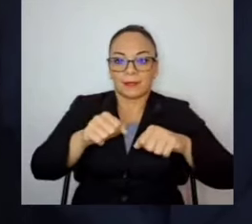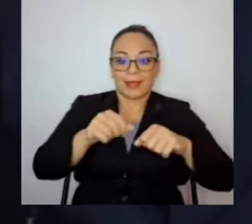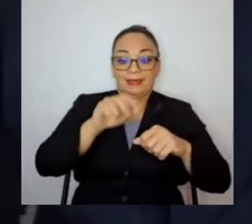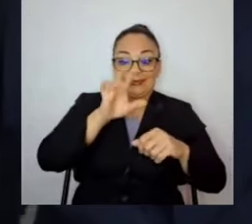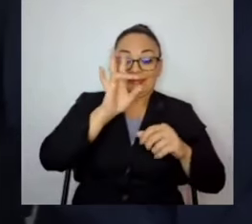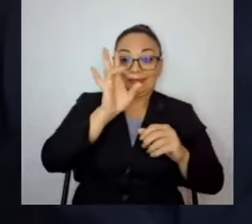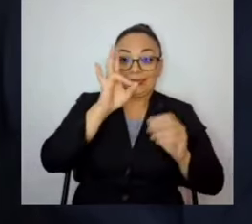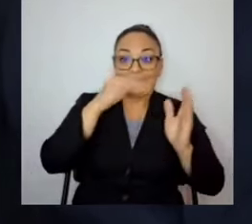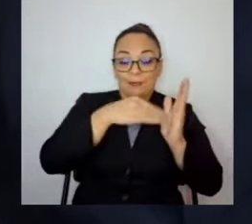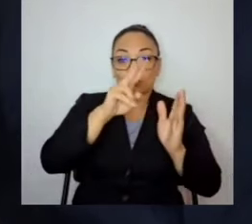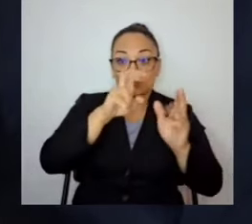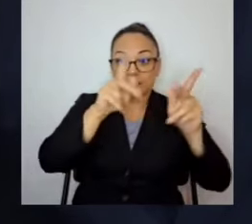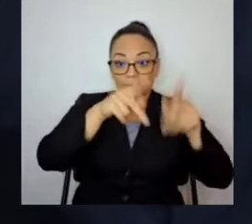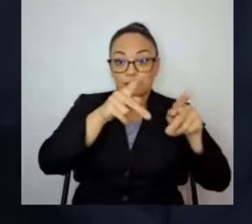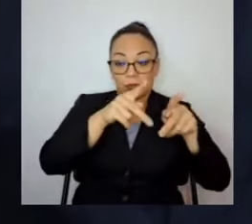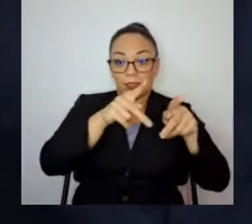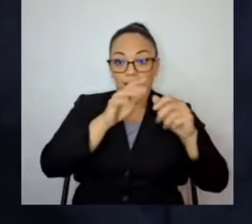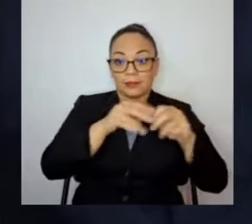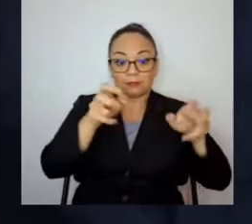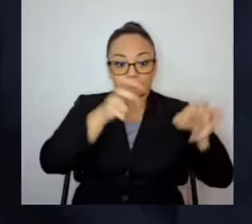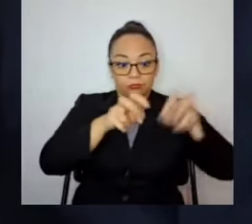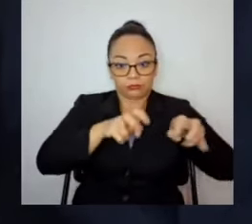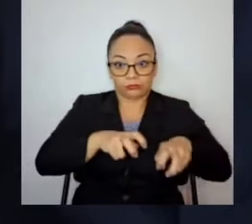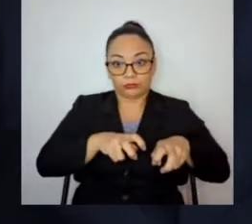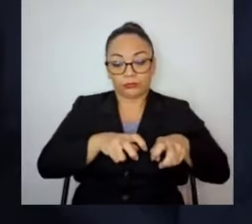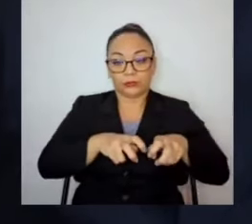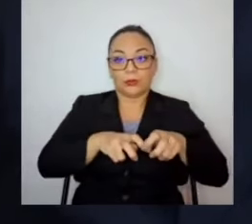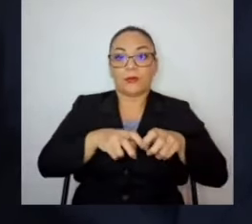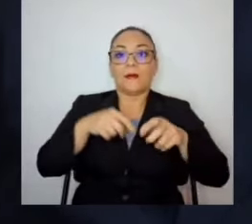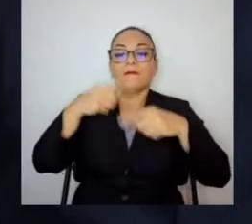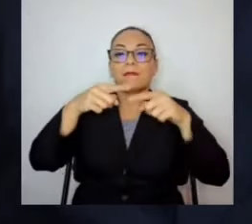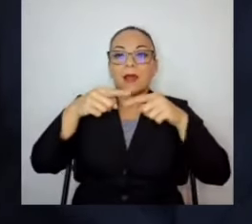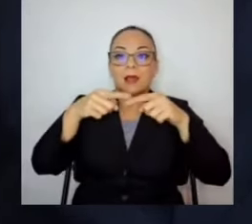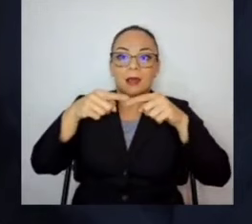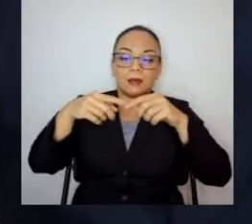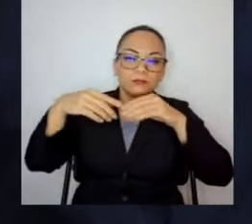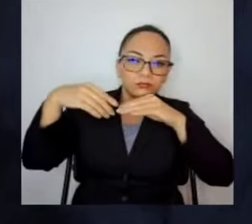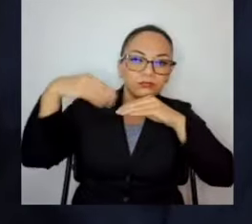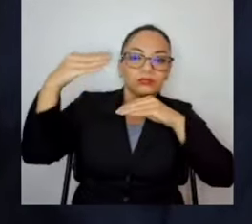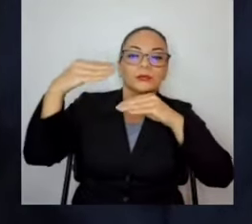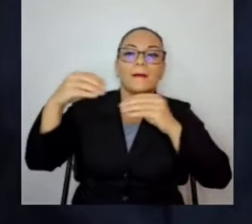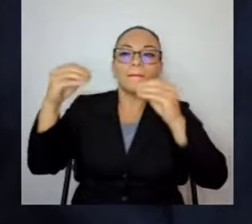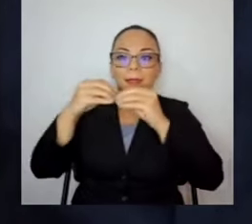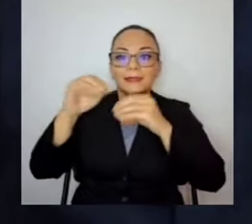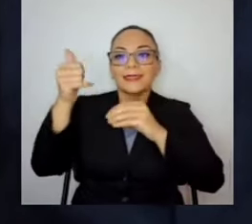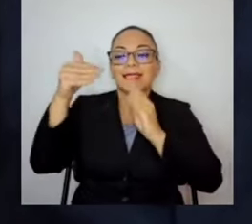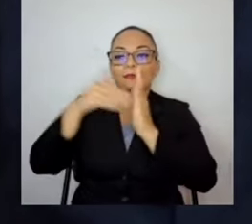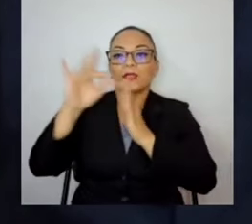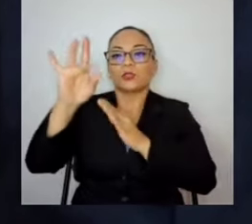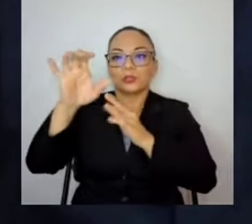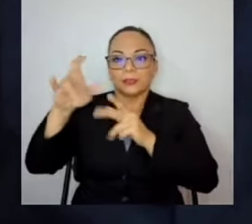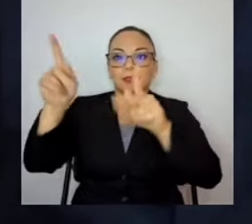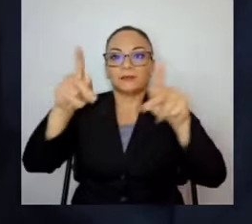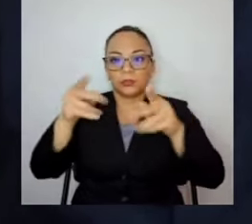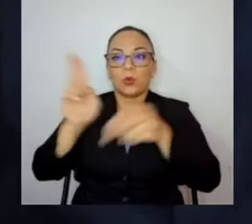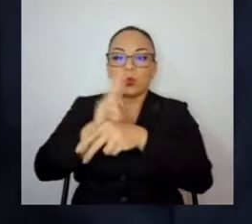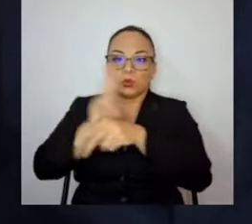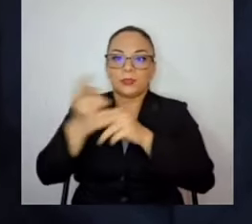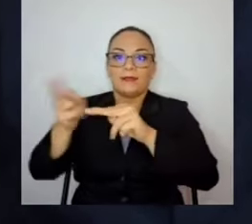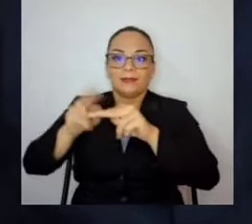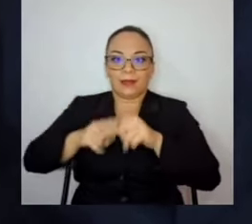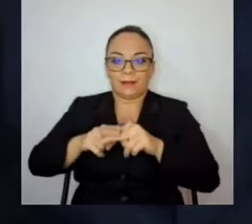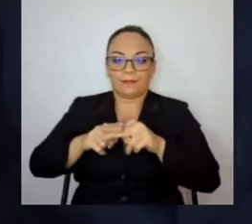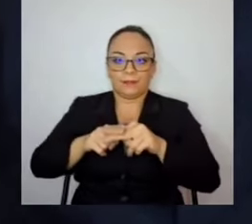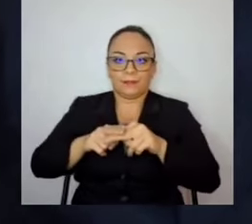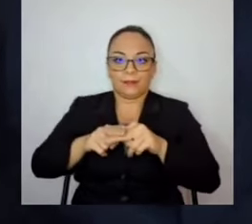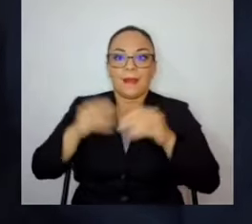personas que esperamos la siguiente semana a un total de 10.800, ampliando los horarios en mañana y